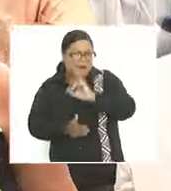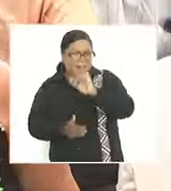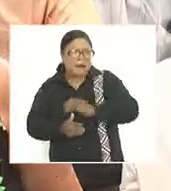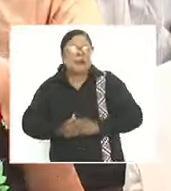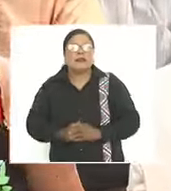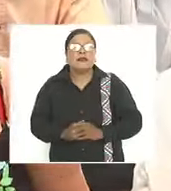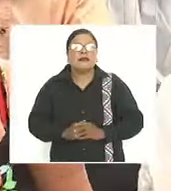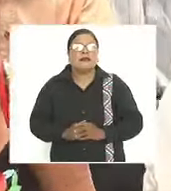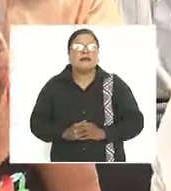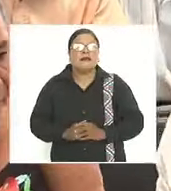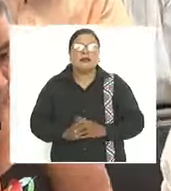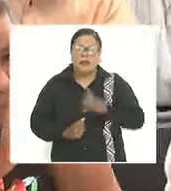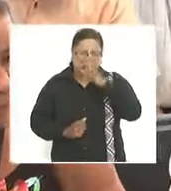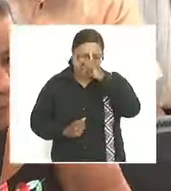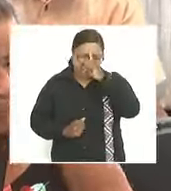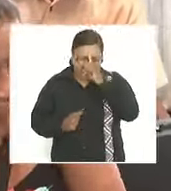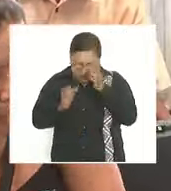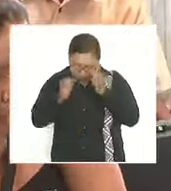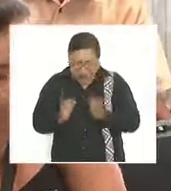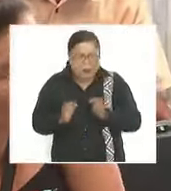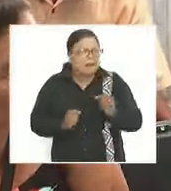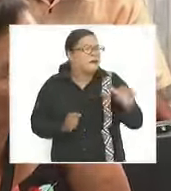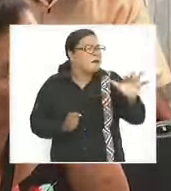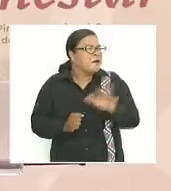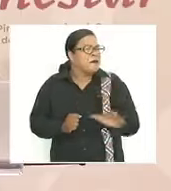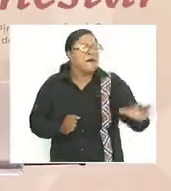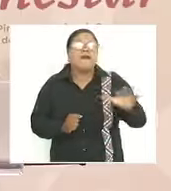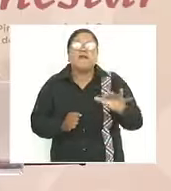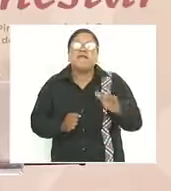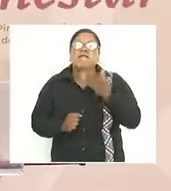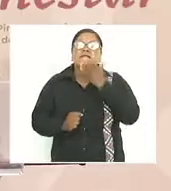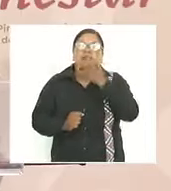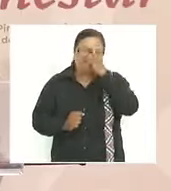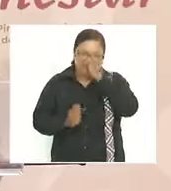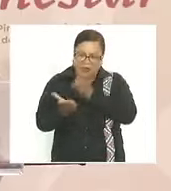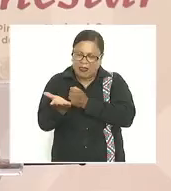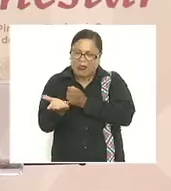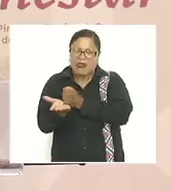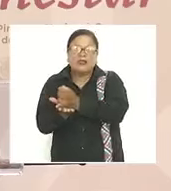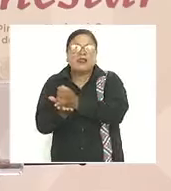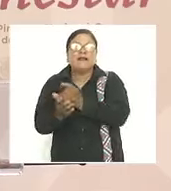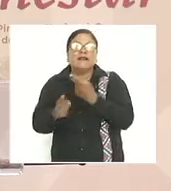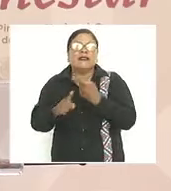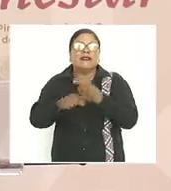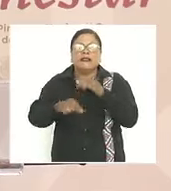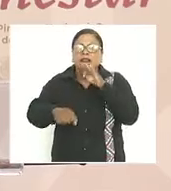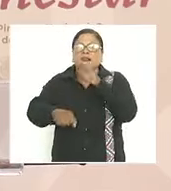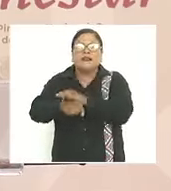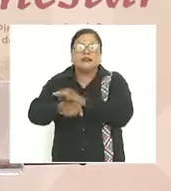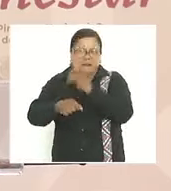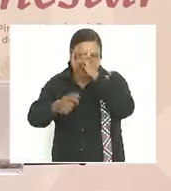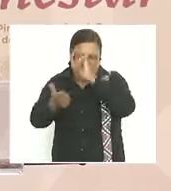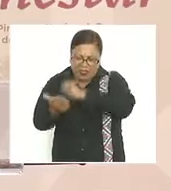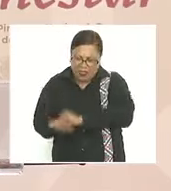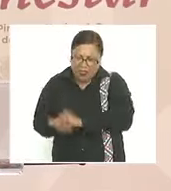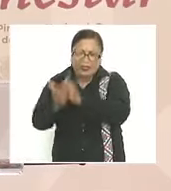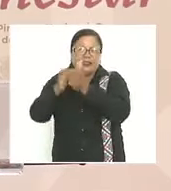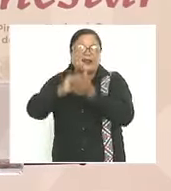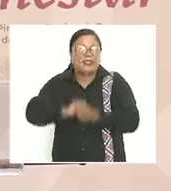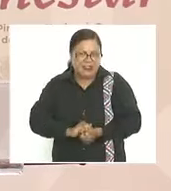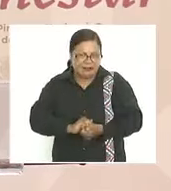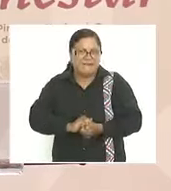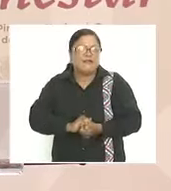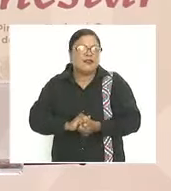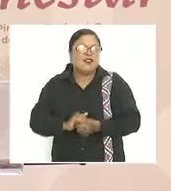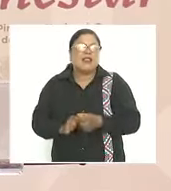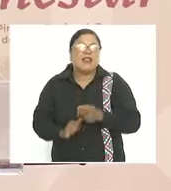estoy seguro el pueblo a decidir en favor de la transformación no